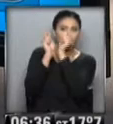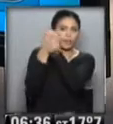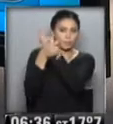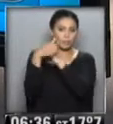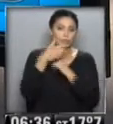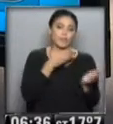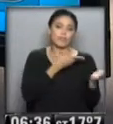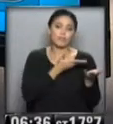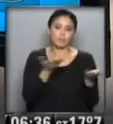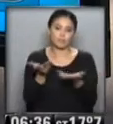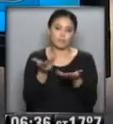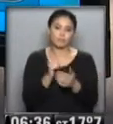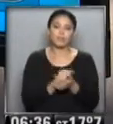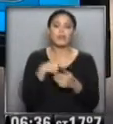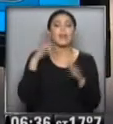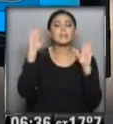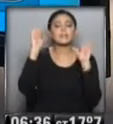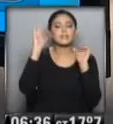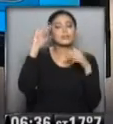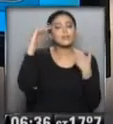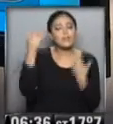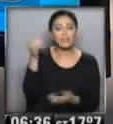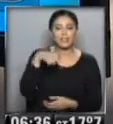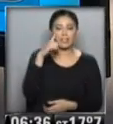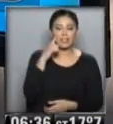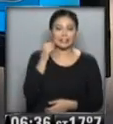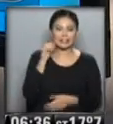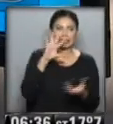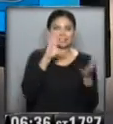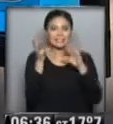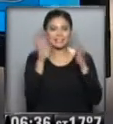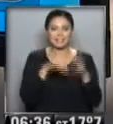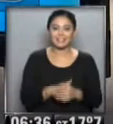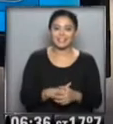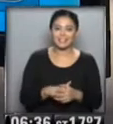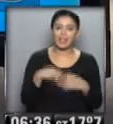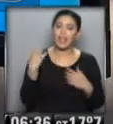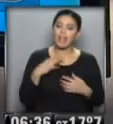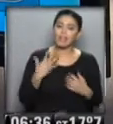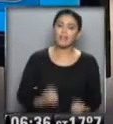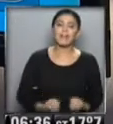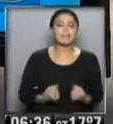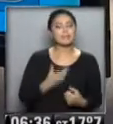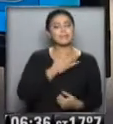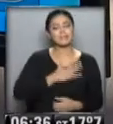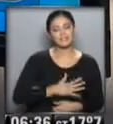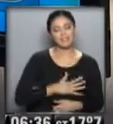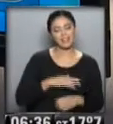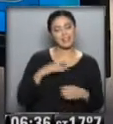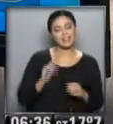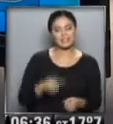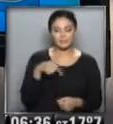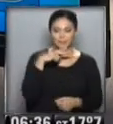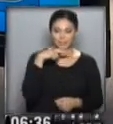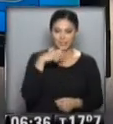meteorológico... ...y vamos a saludar... ...en este día tan pero tan inestable... ...hay que tomarlo con mucha paciencia... ...y gánase